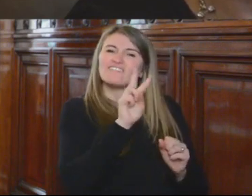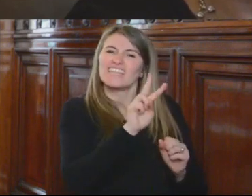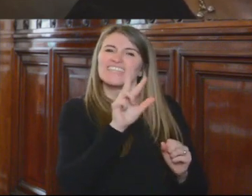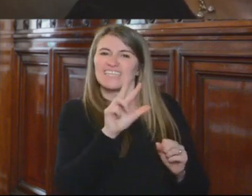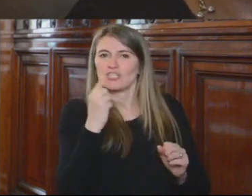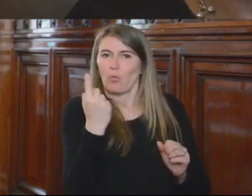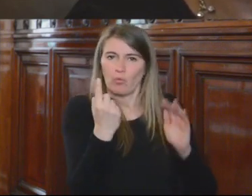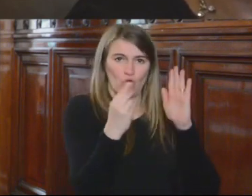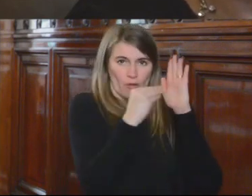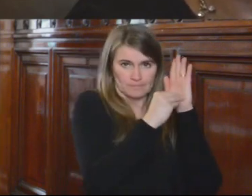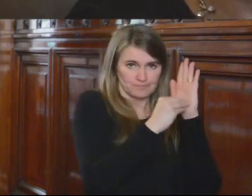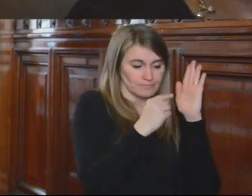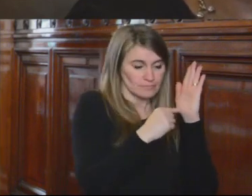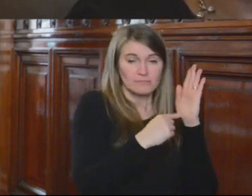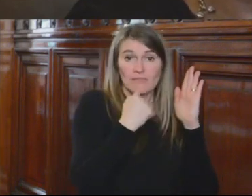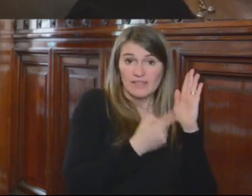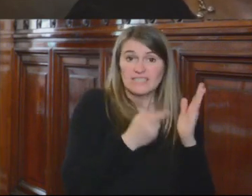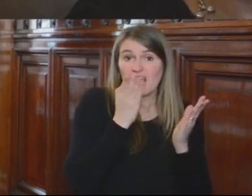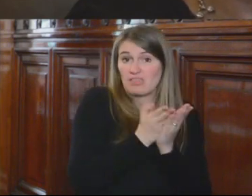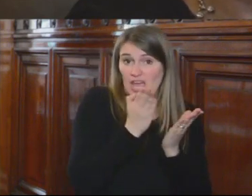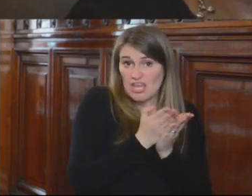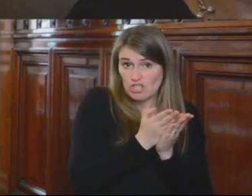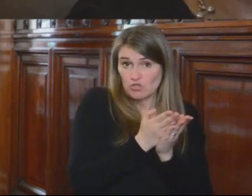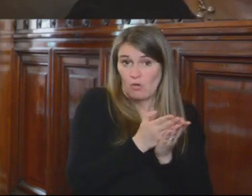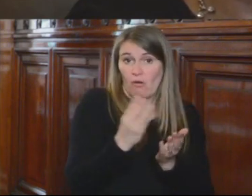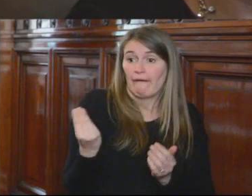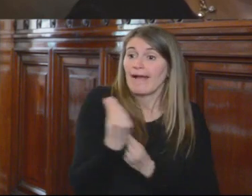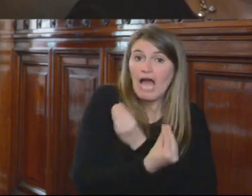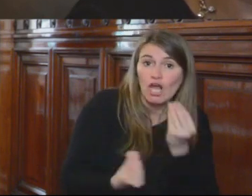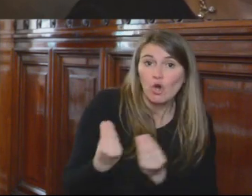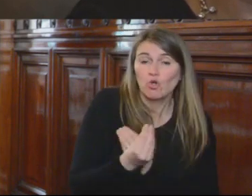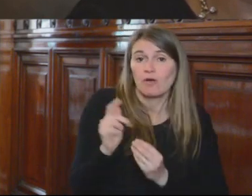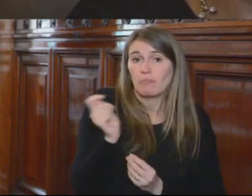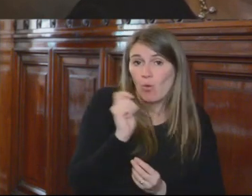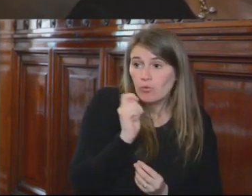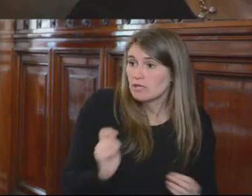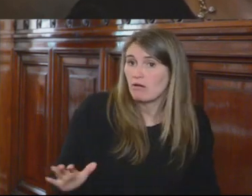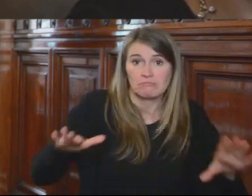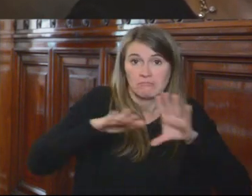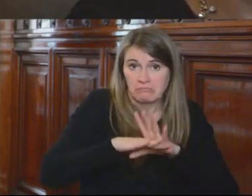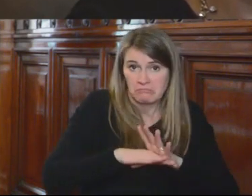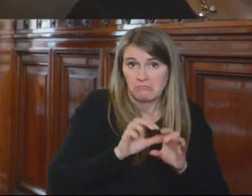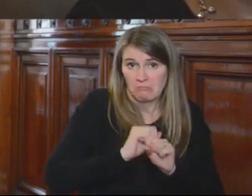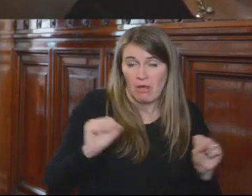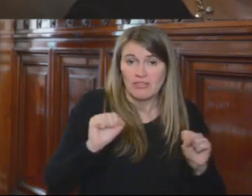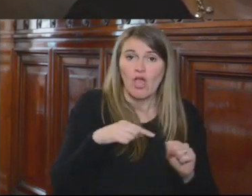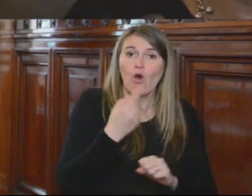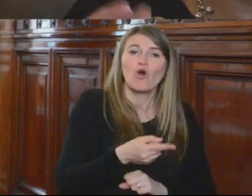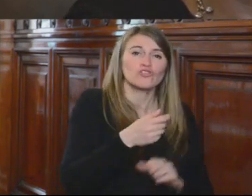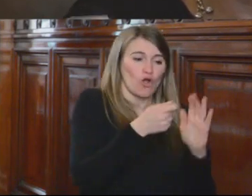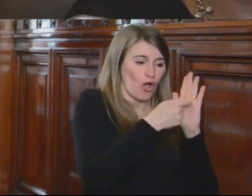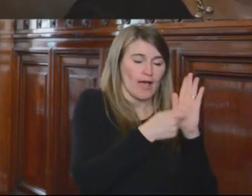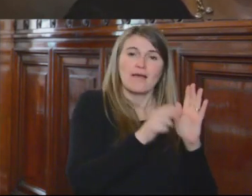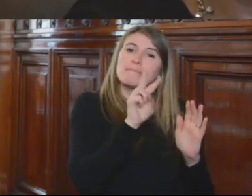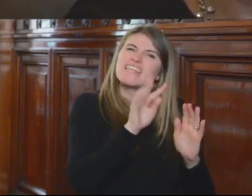el ejercicio de acceder a los cargos públicos en condiciones de igualdad, así como el artículo 25 del